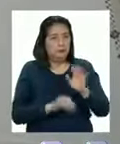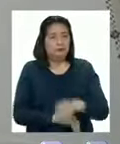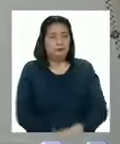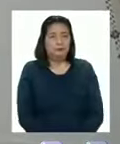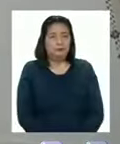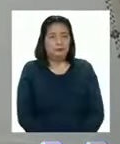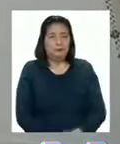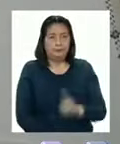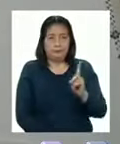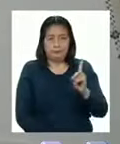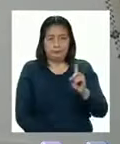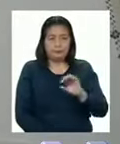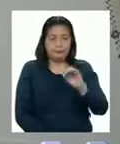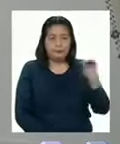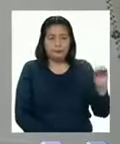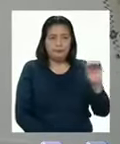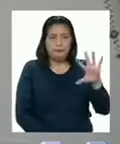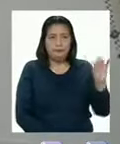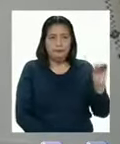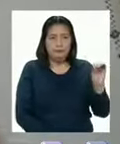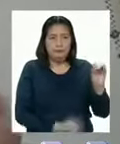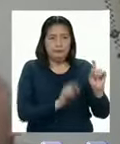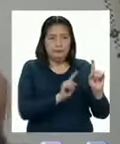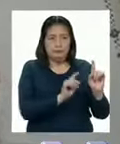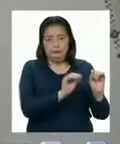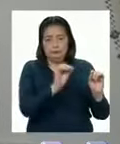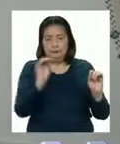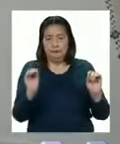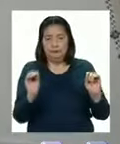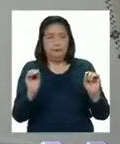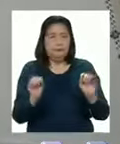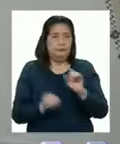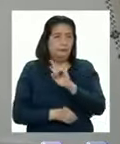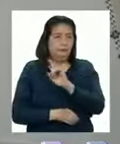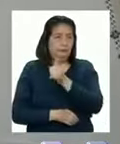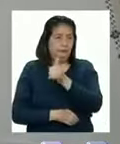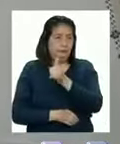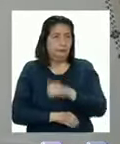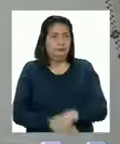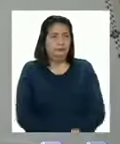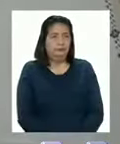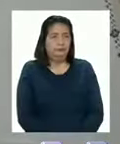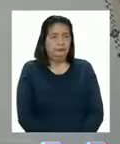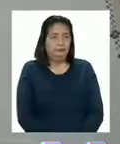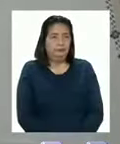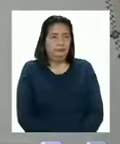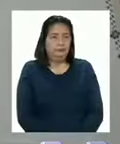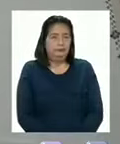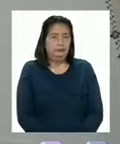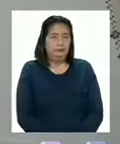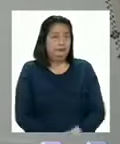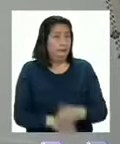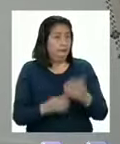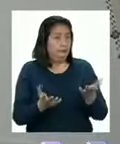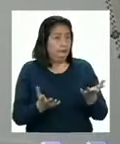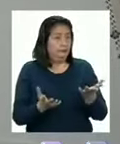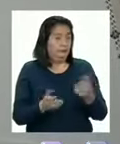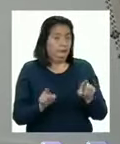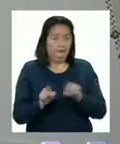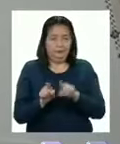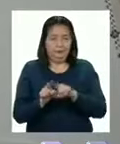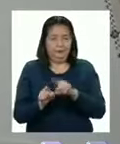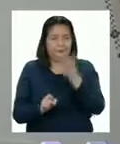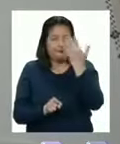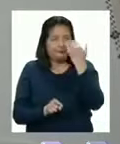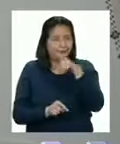Una piedrita en la casilla del cincuenta y la otra piedrita en la casilla del número diez Nos encontramos con un caso